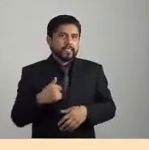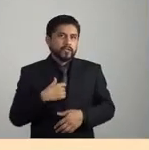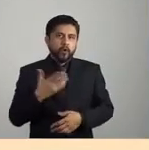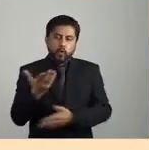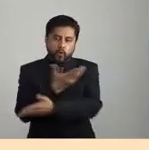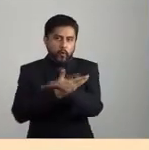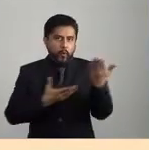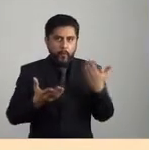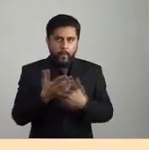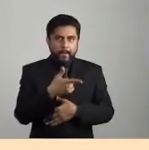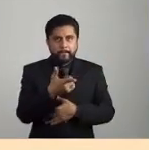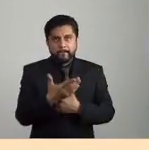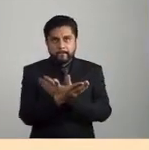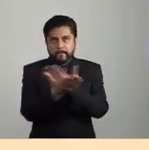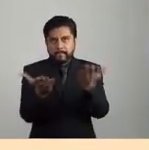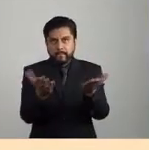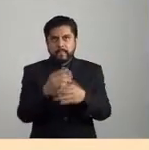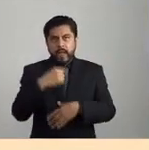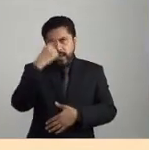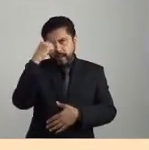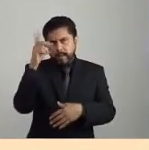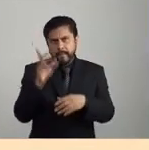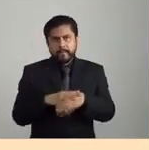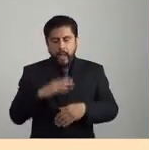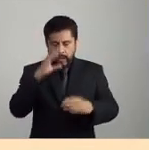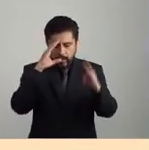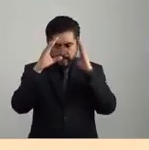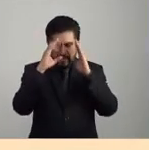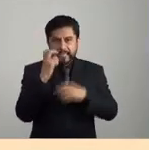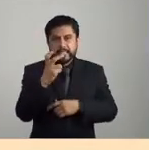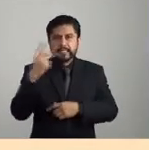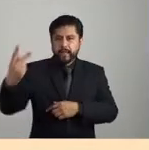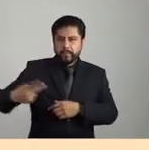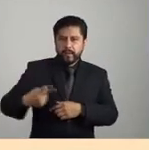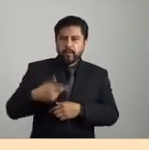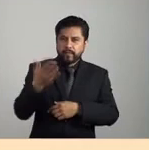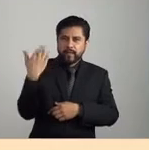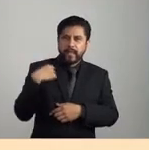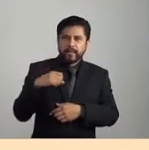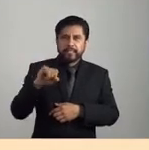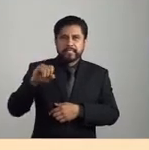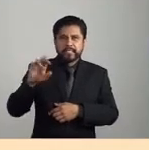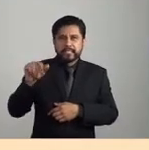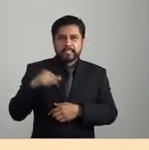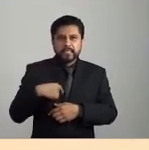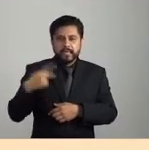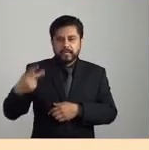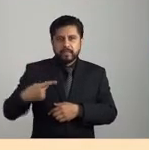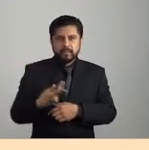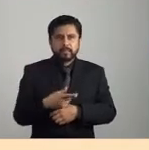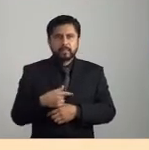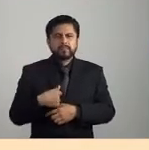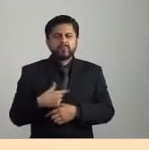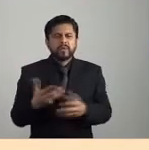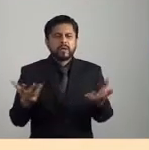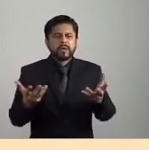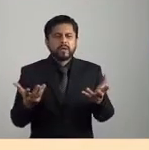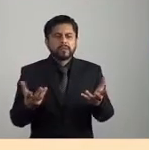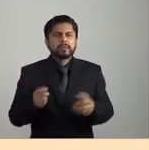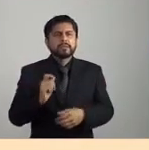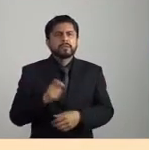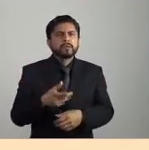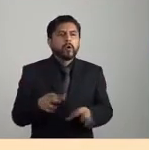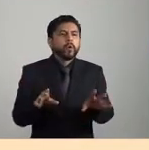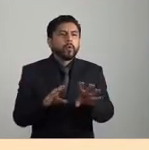compartir para un poco pensar esta pregunta que nos hacía Gise de qué hacemos, ¿no?, qué